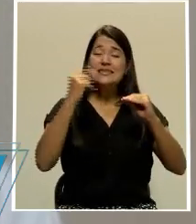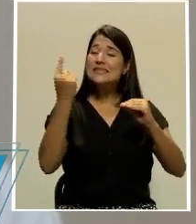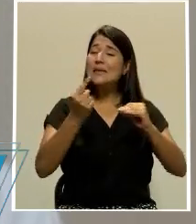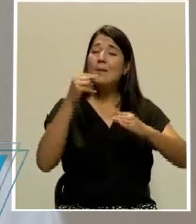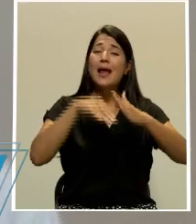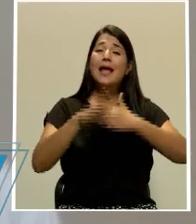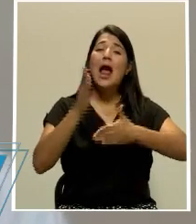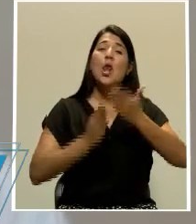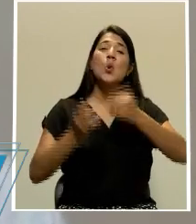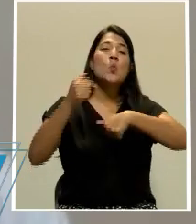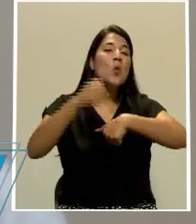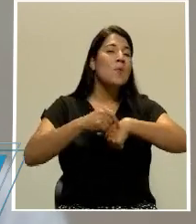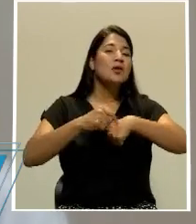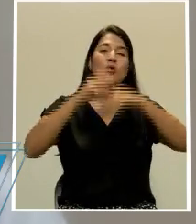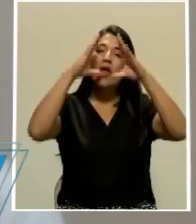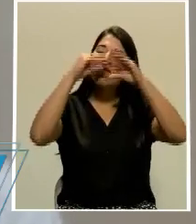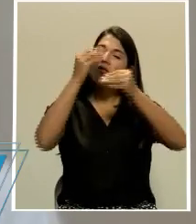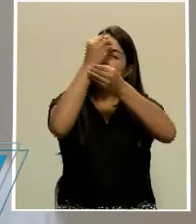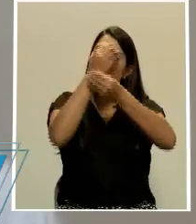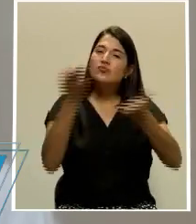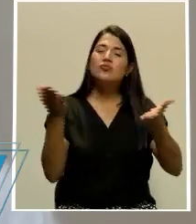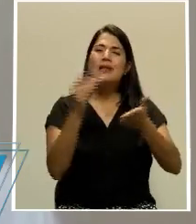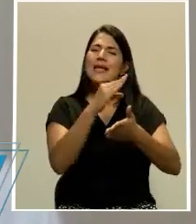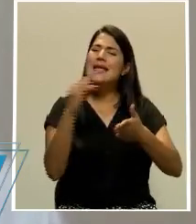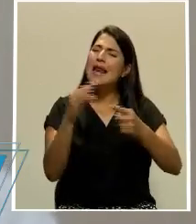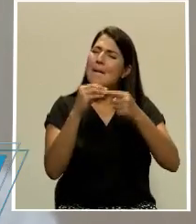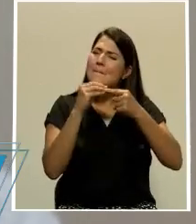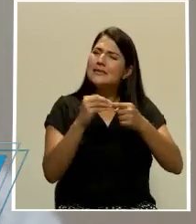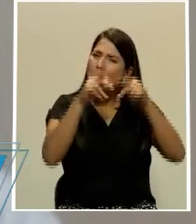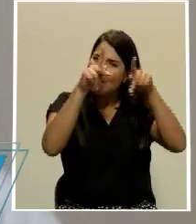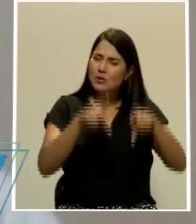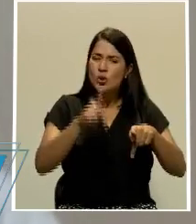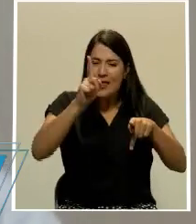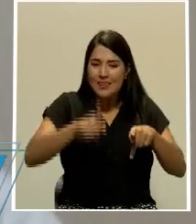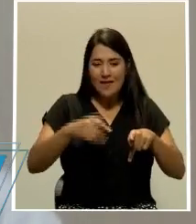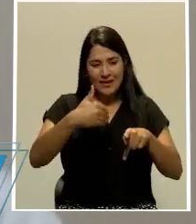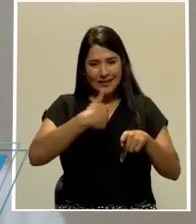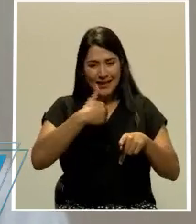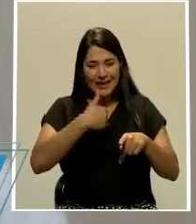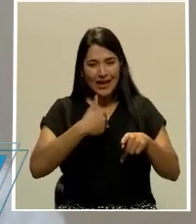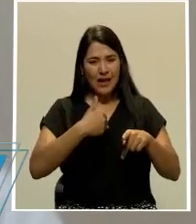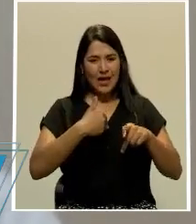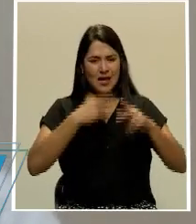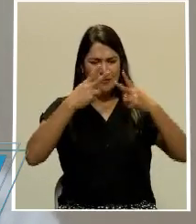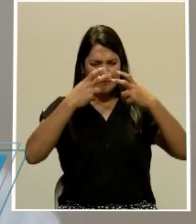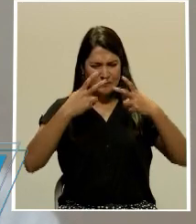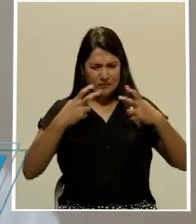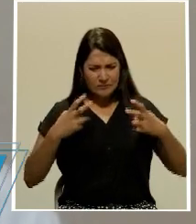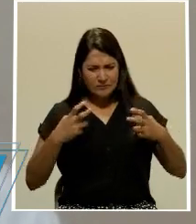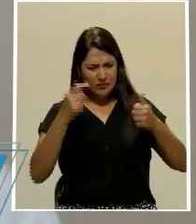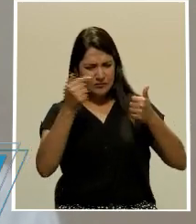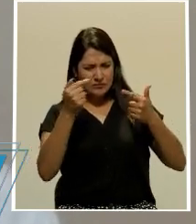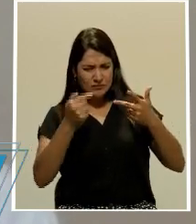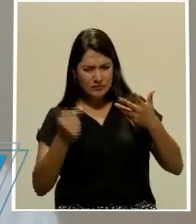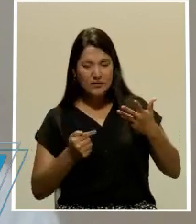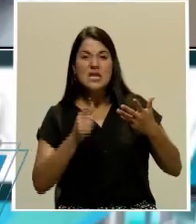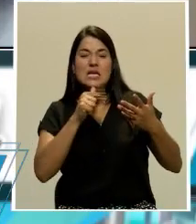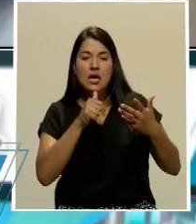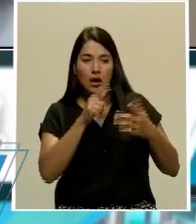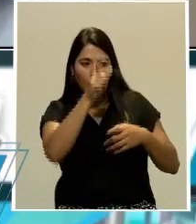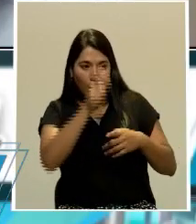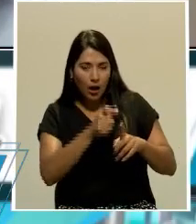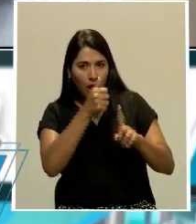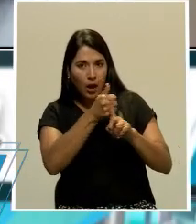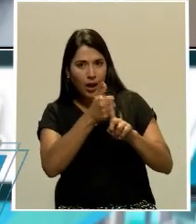personas que tiene que tener criterio fundamentalmente de todo esto empieza por el propio presidente de la República. Él debió haber sabido que efectivamente hacer